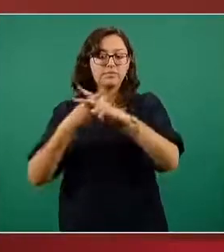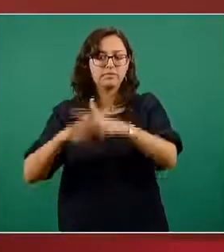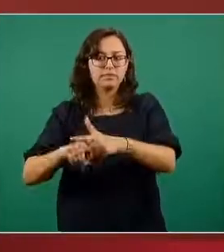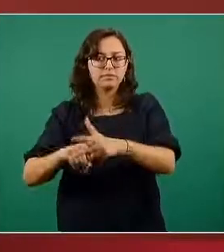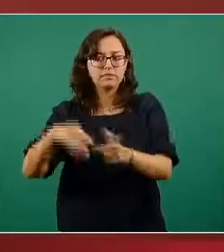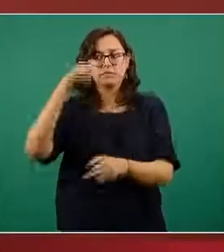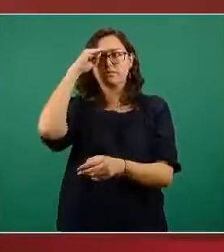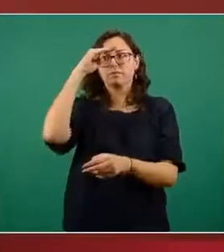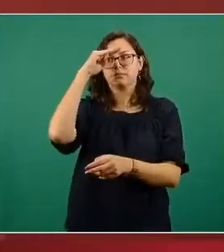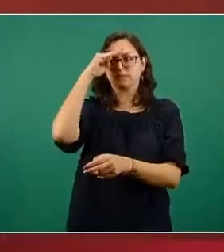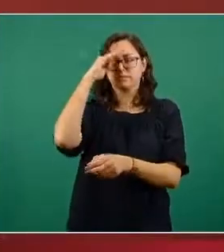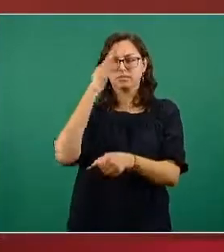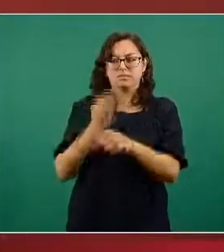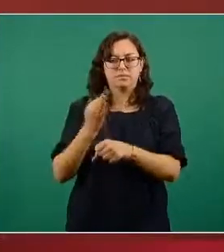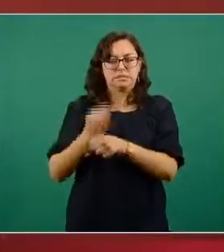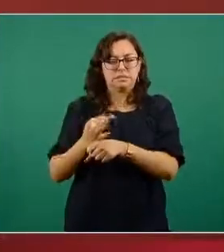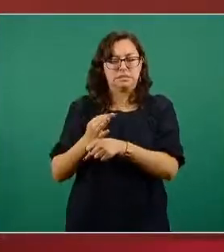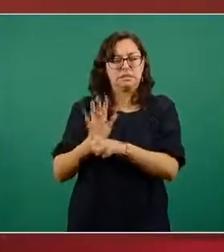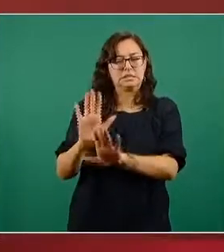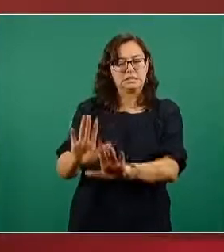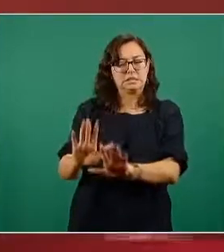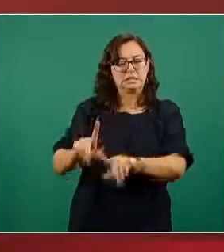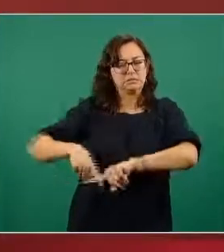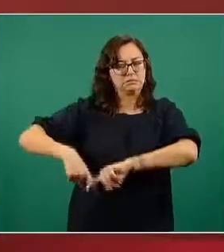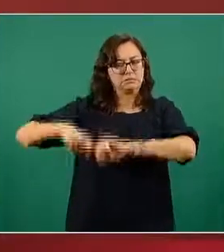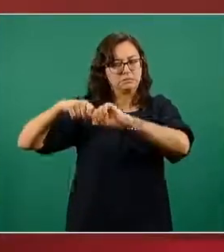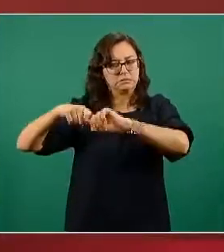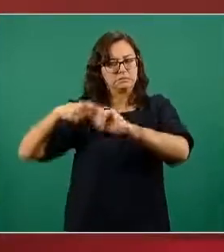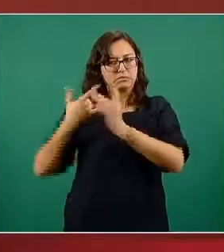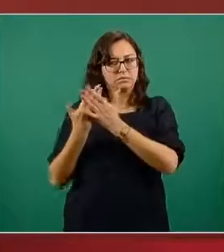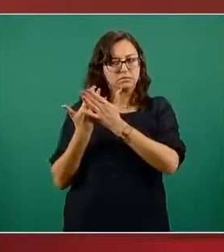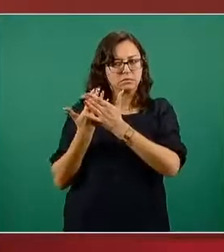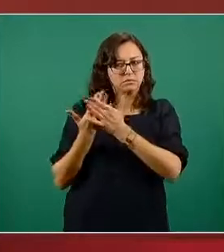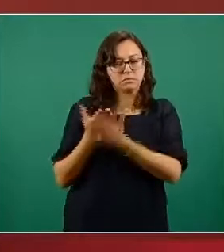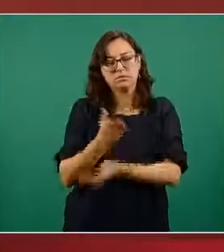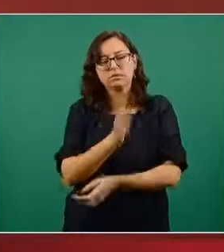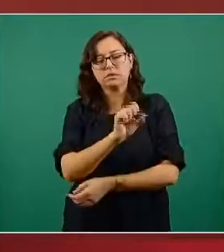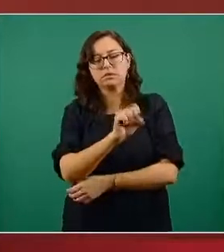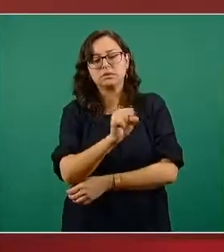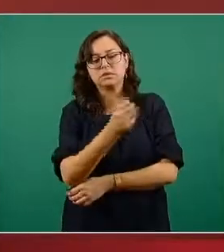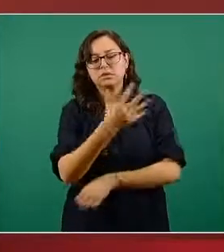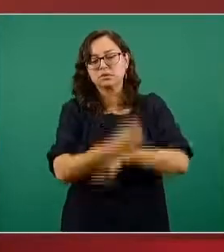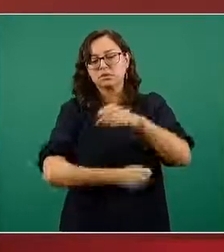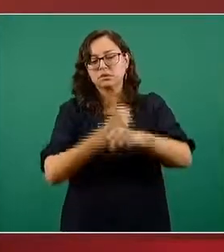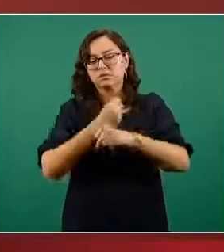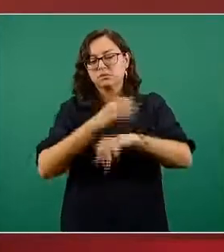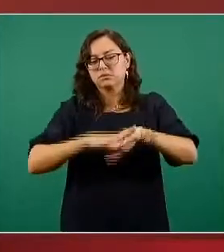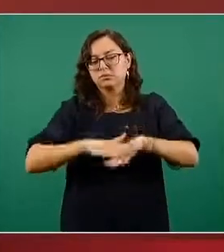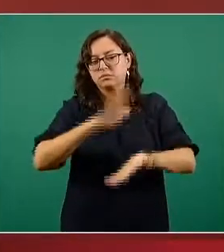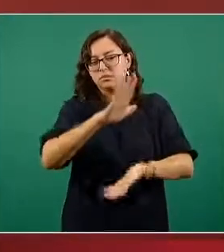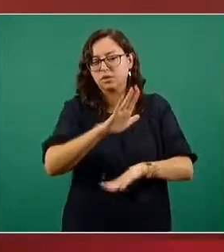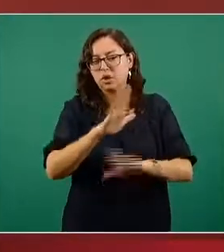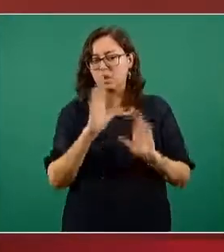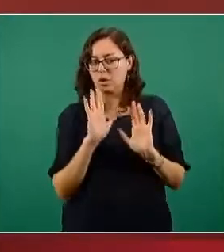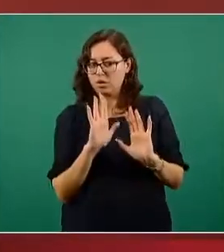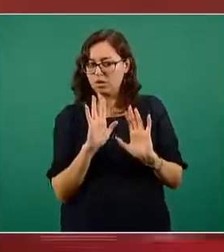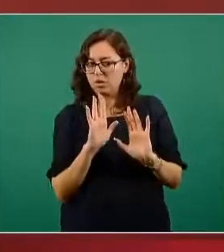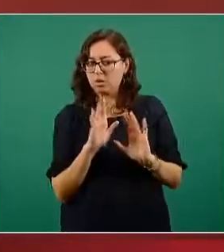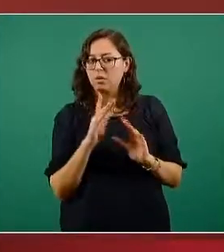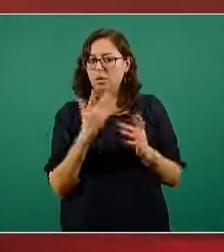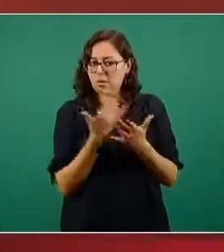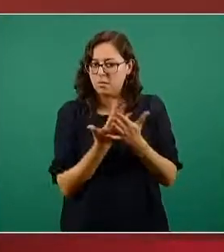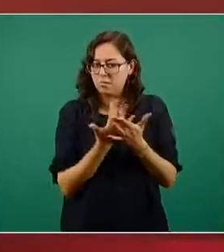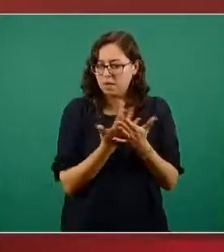adultas mayores puesto que en este momento no tiene la certeza de que estuviera causando la inmunidad con la